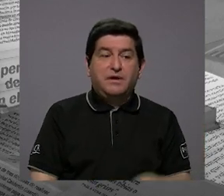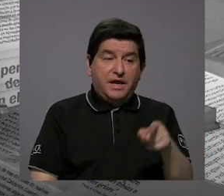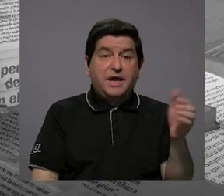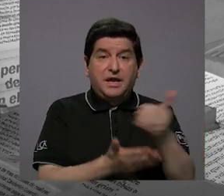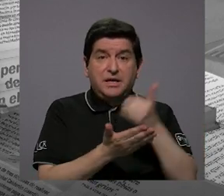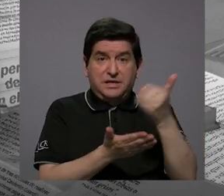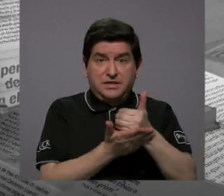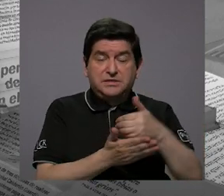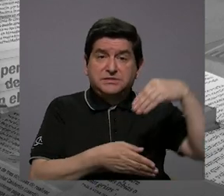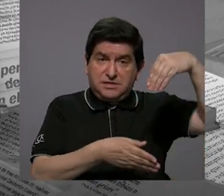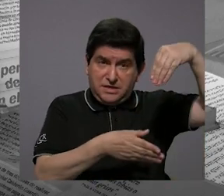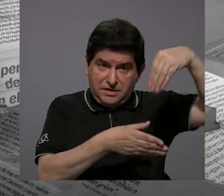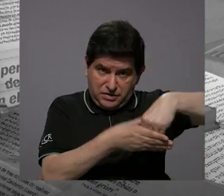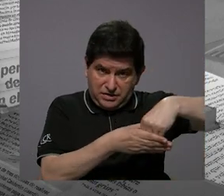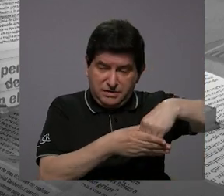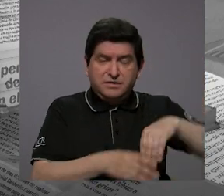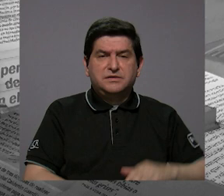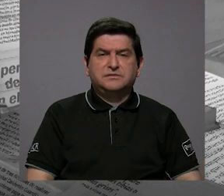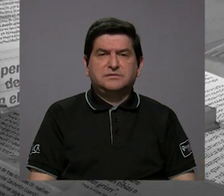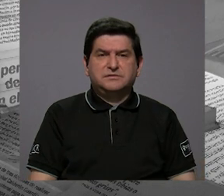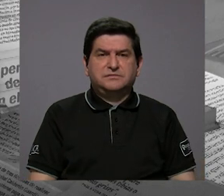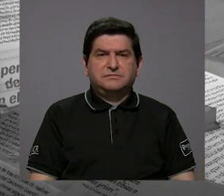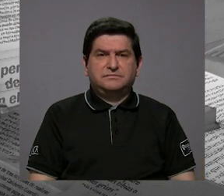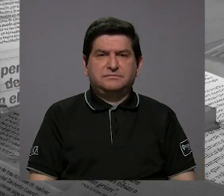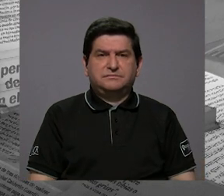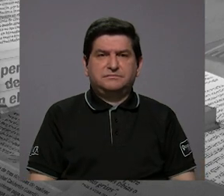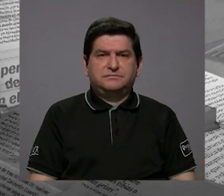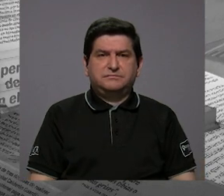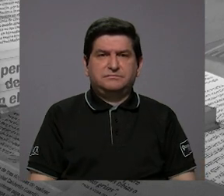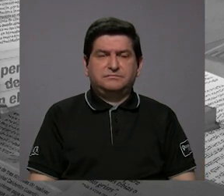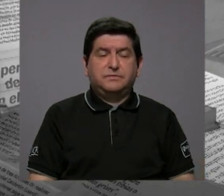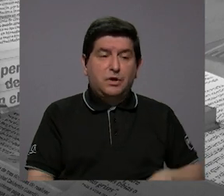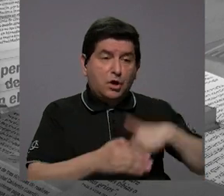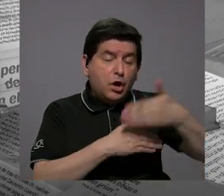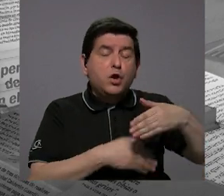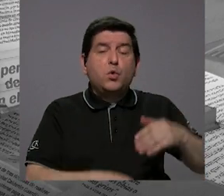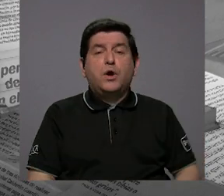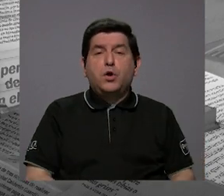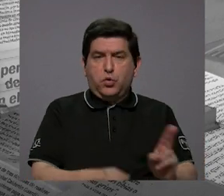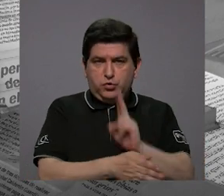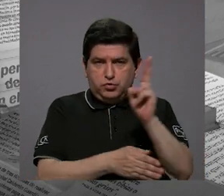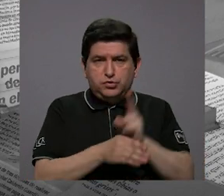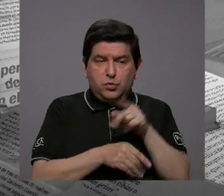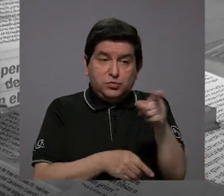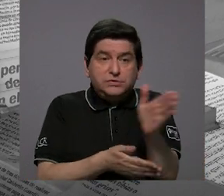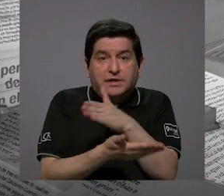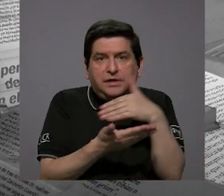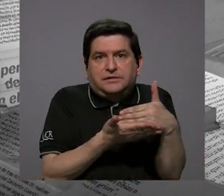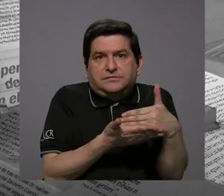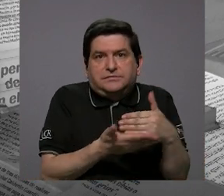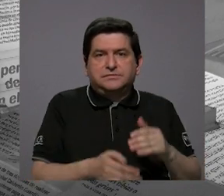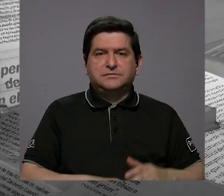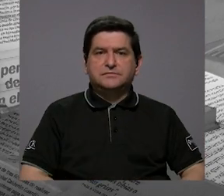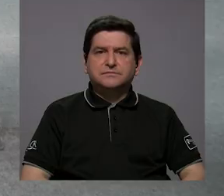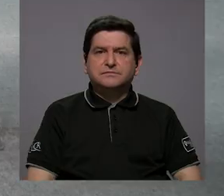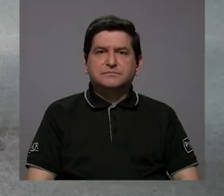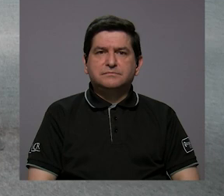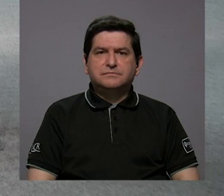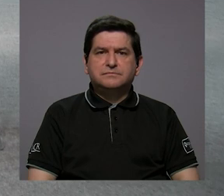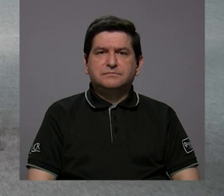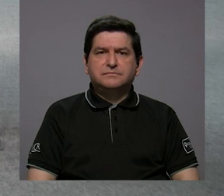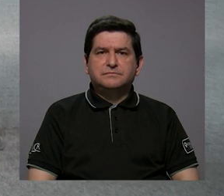recurso que ingresa y que tiene que luego invertirse en esa parte, ¿verdad? Lo que es